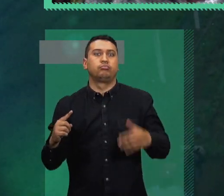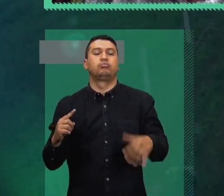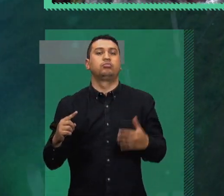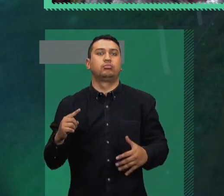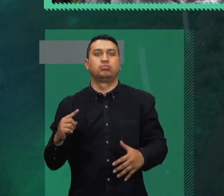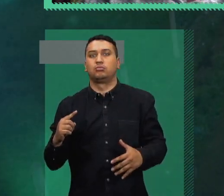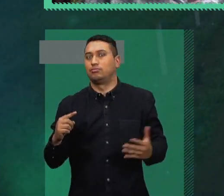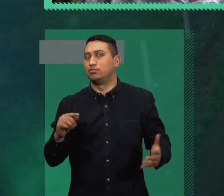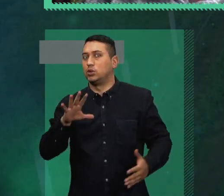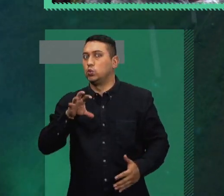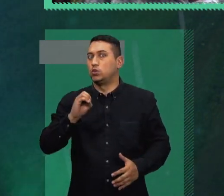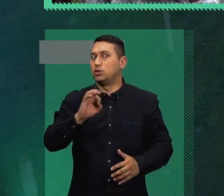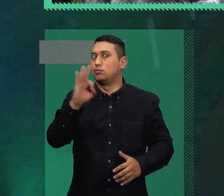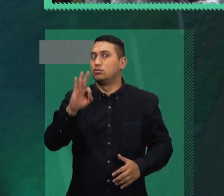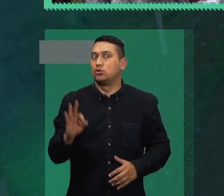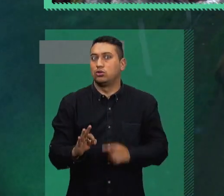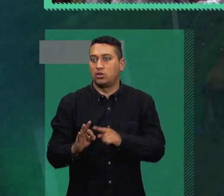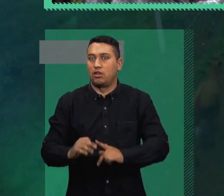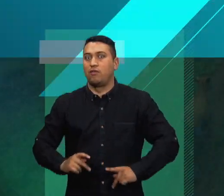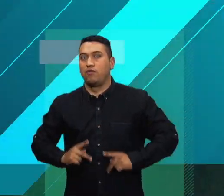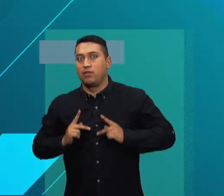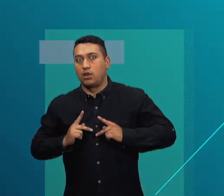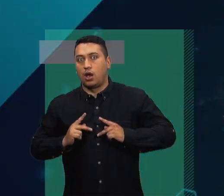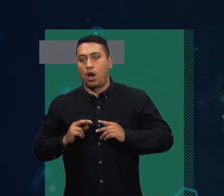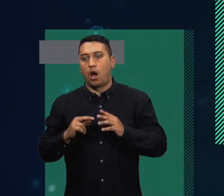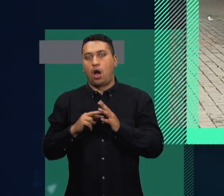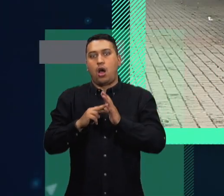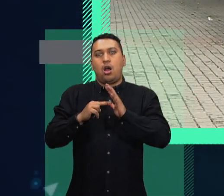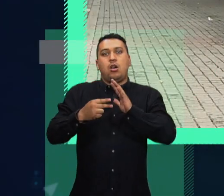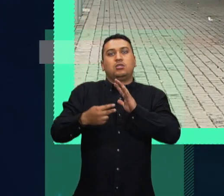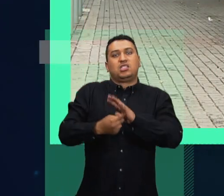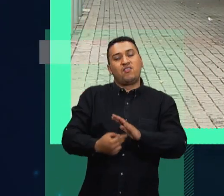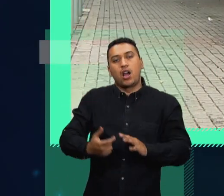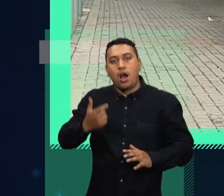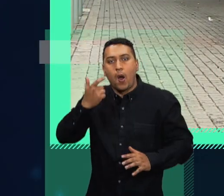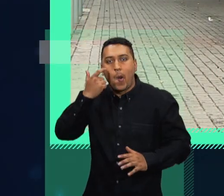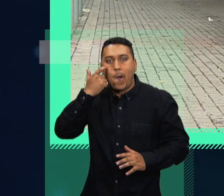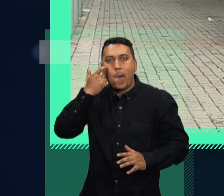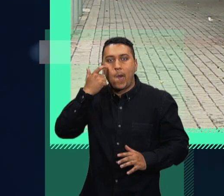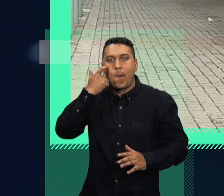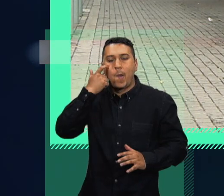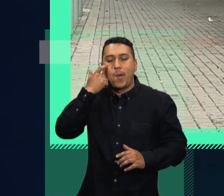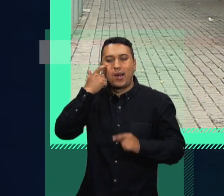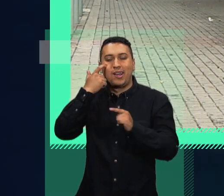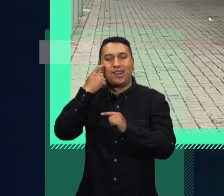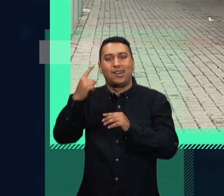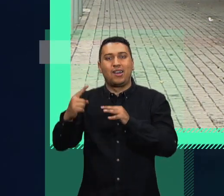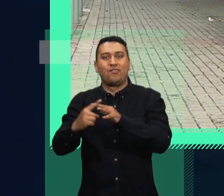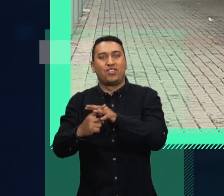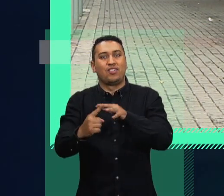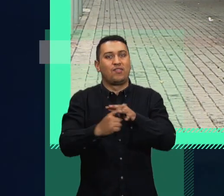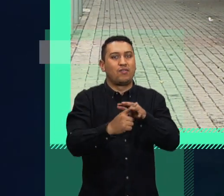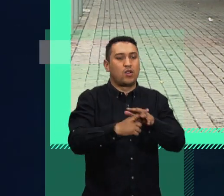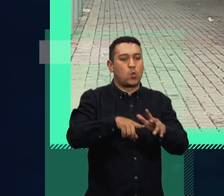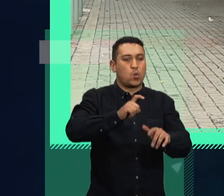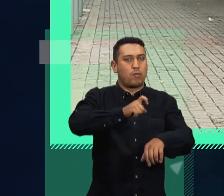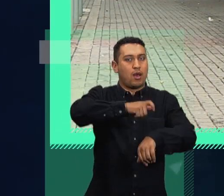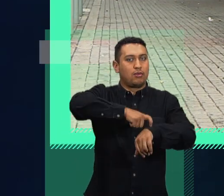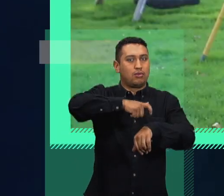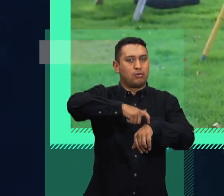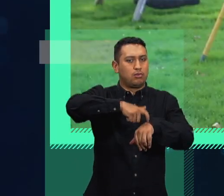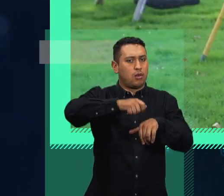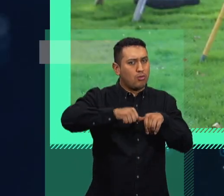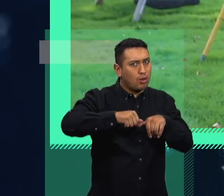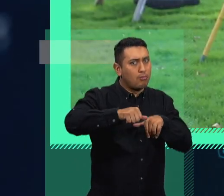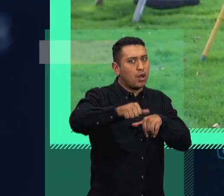privarse de eso, pues no es ninguna bicoca. Con el agravante de que existe lo que nosotros llamamos periodos críticos o